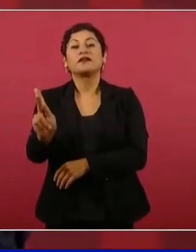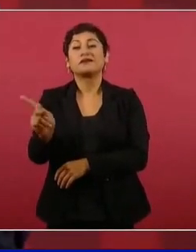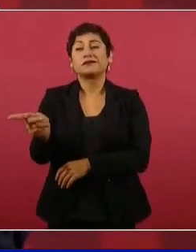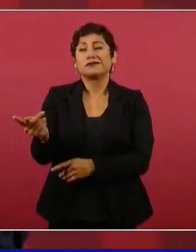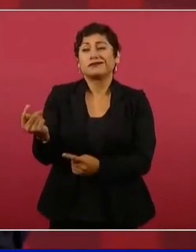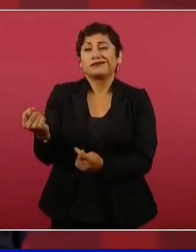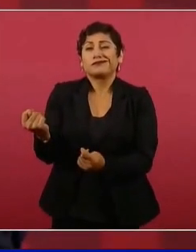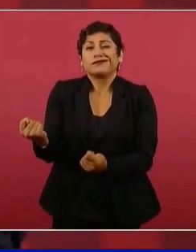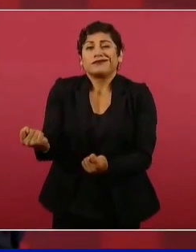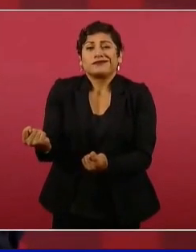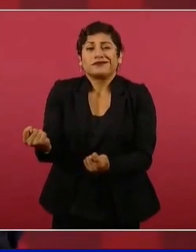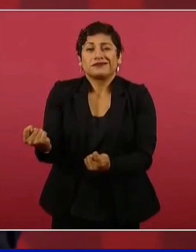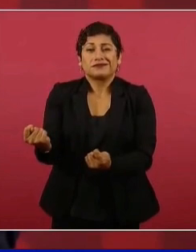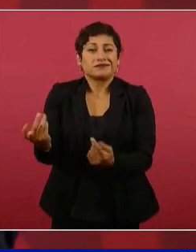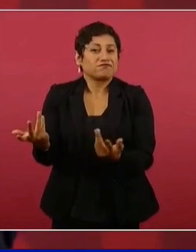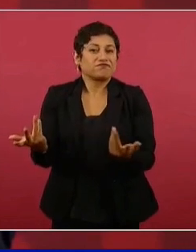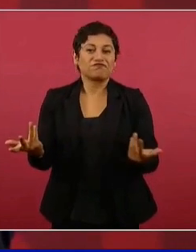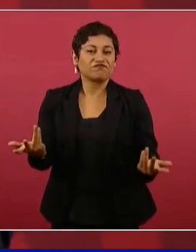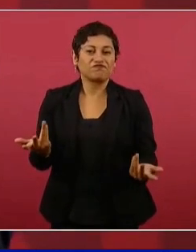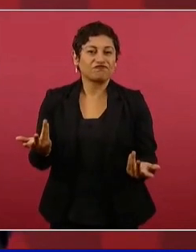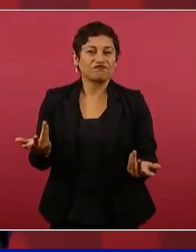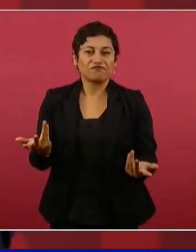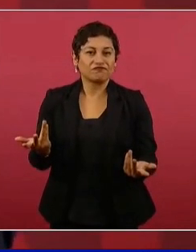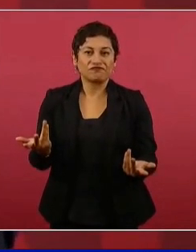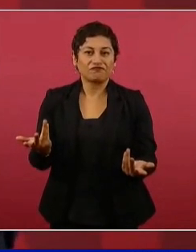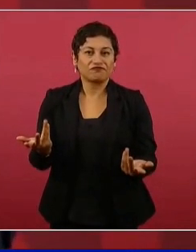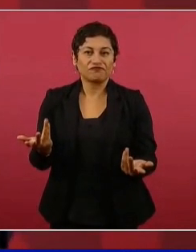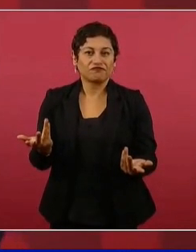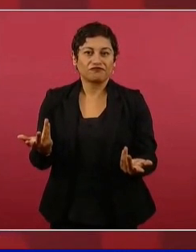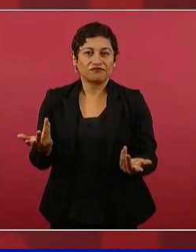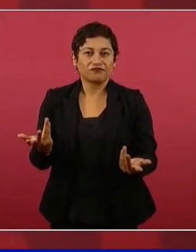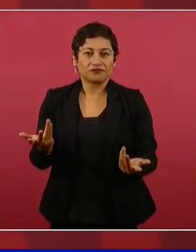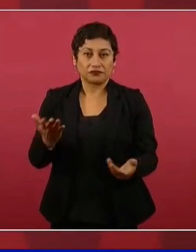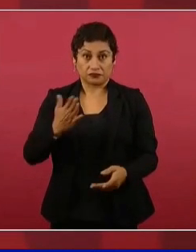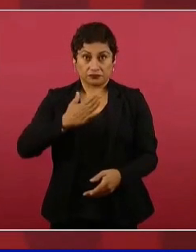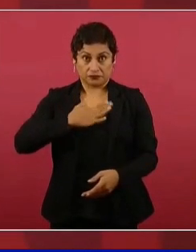y no hay dedazo